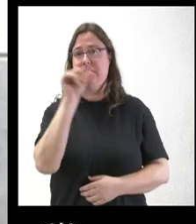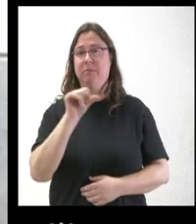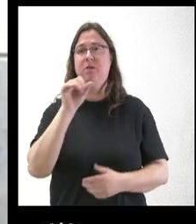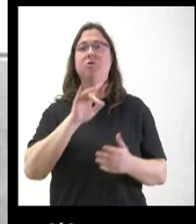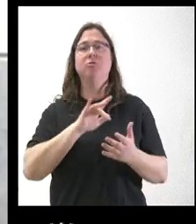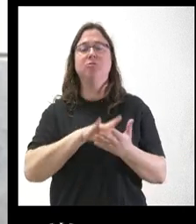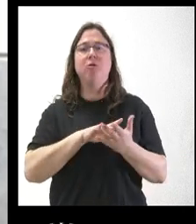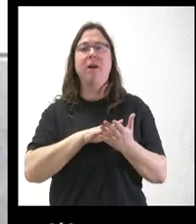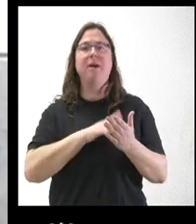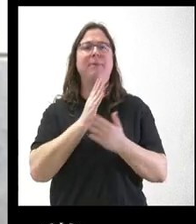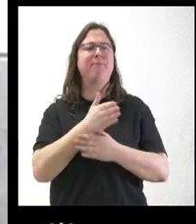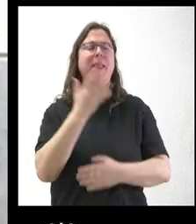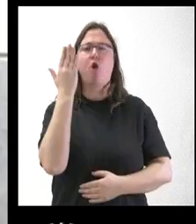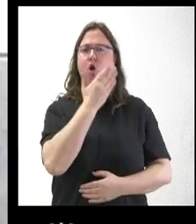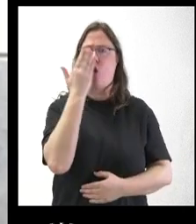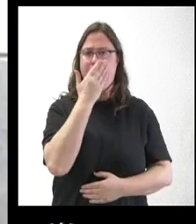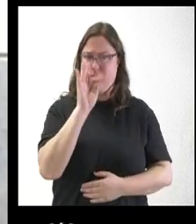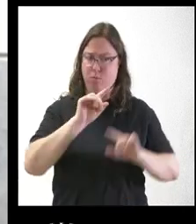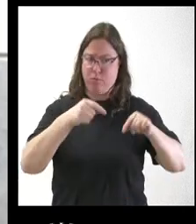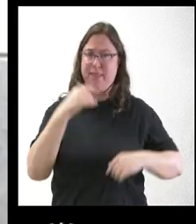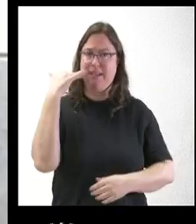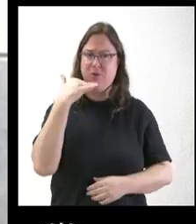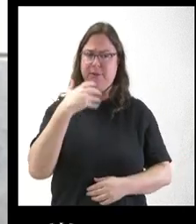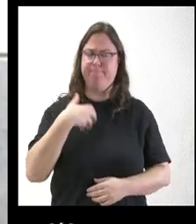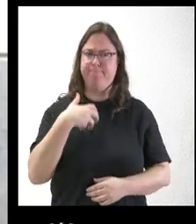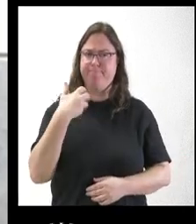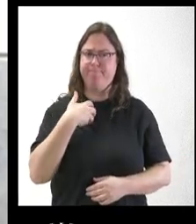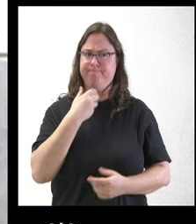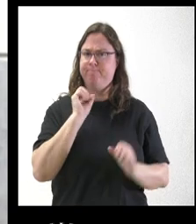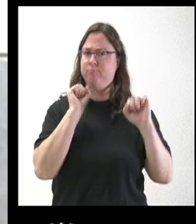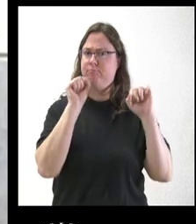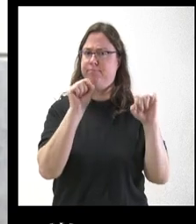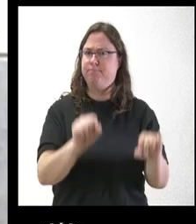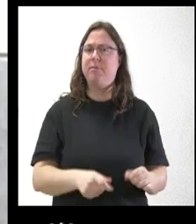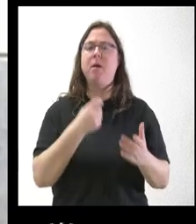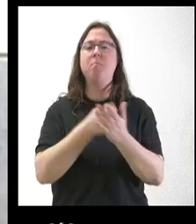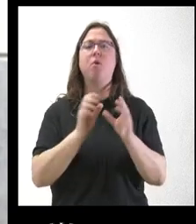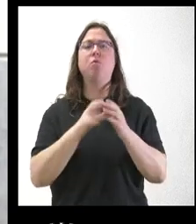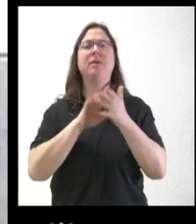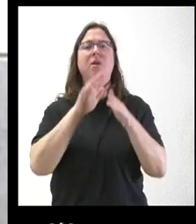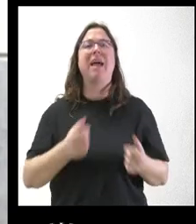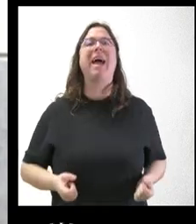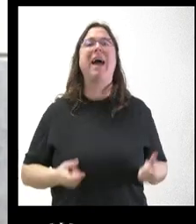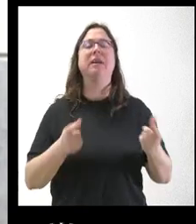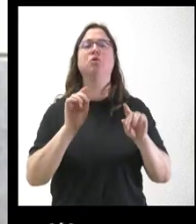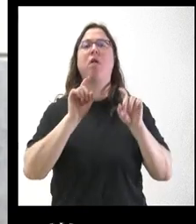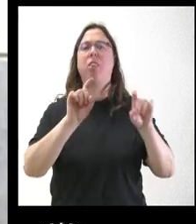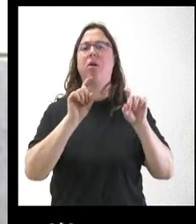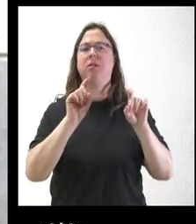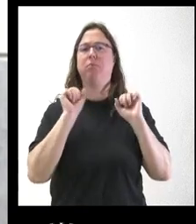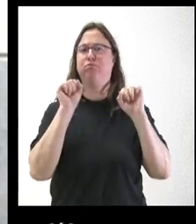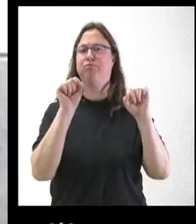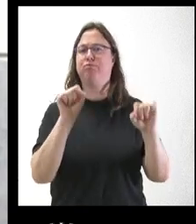diferentes centros escolares de la provincia de Soria, quejándose del retraso en los pagos por parte de la Junta de los gastos educativos. Y